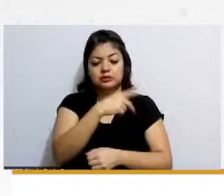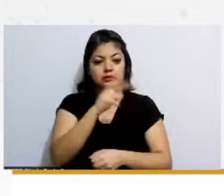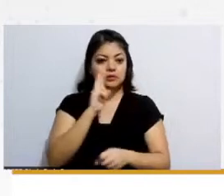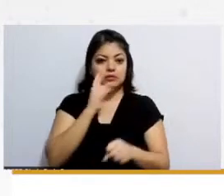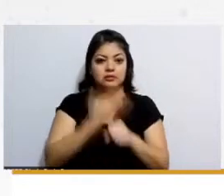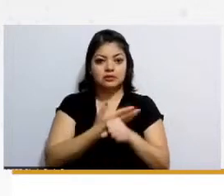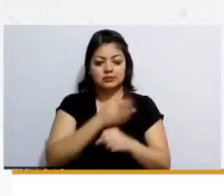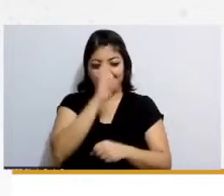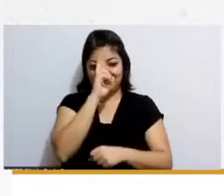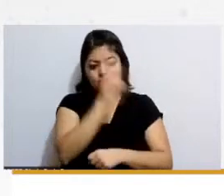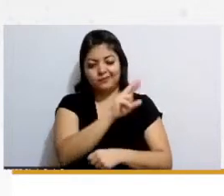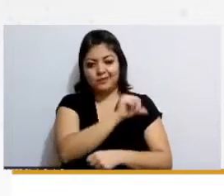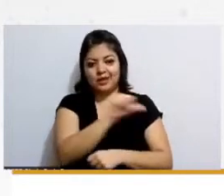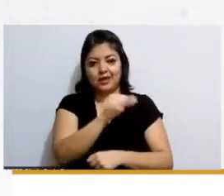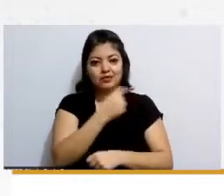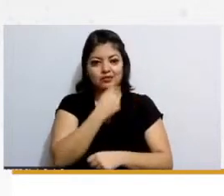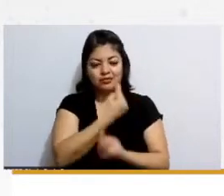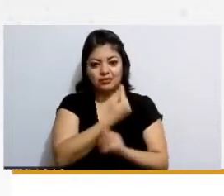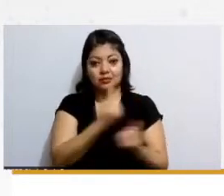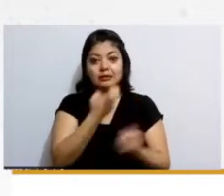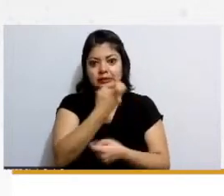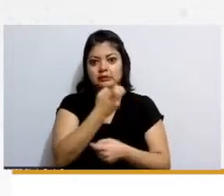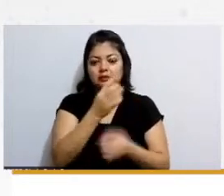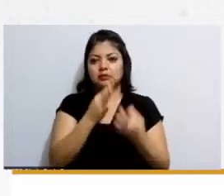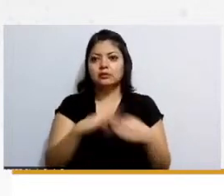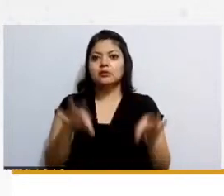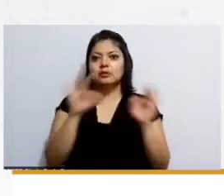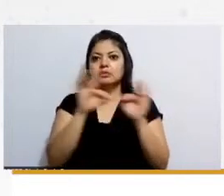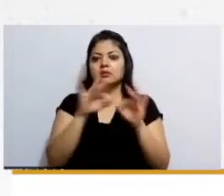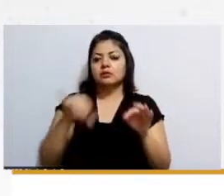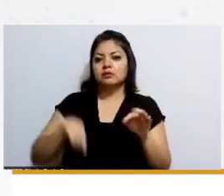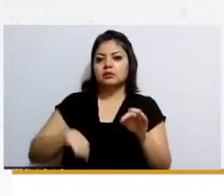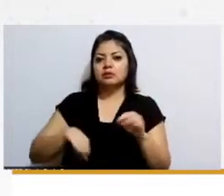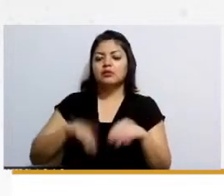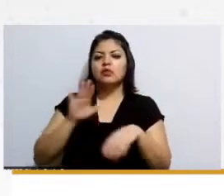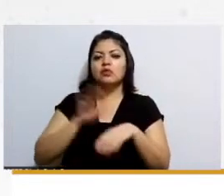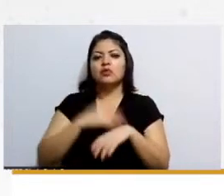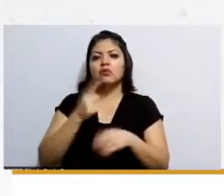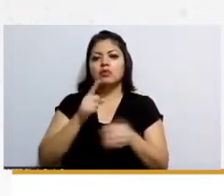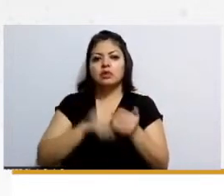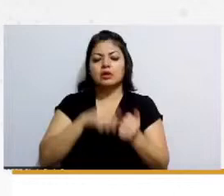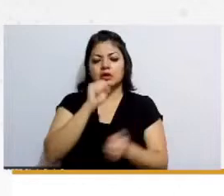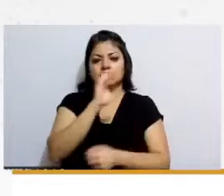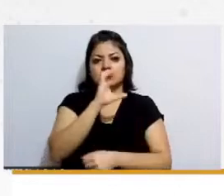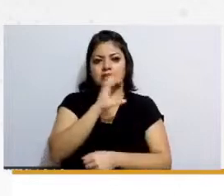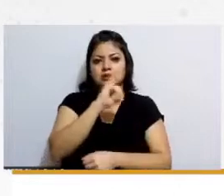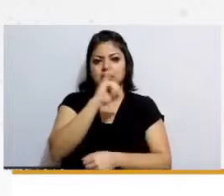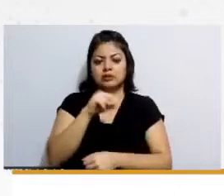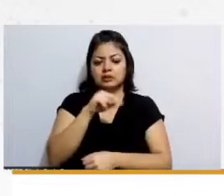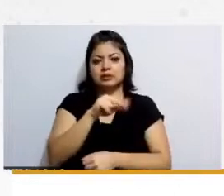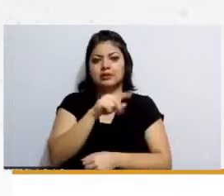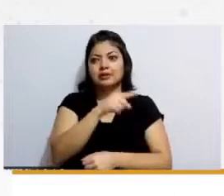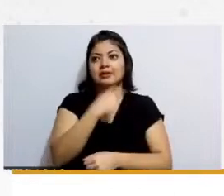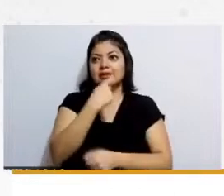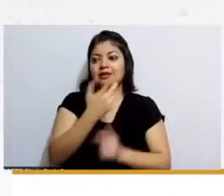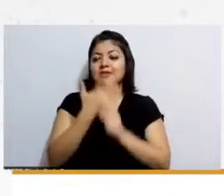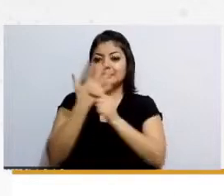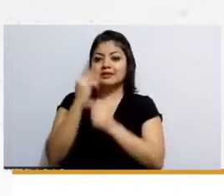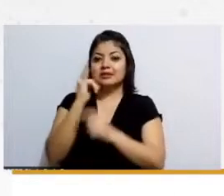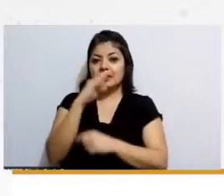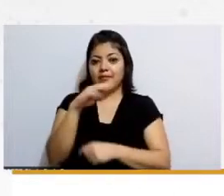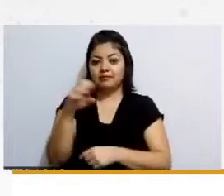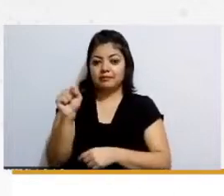así pero el punto era interesante porque al final le decía la Suprema Corte de Justicia al Instituto Mexicano bueno